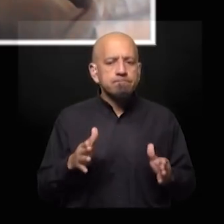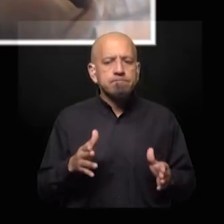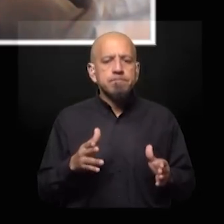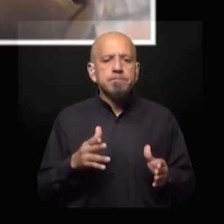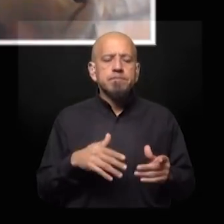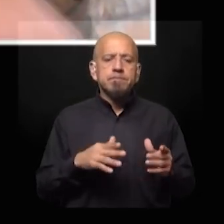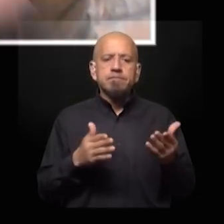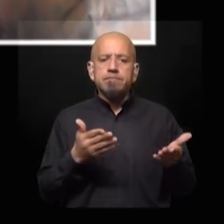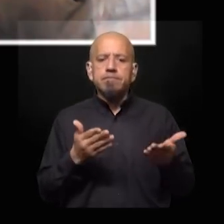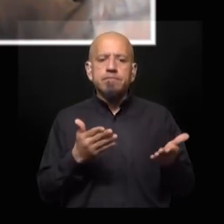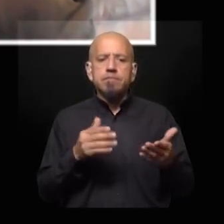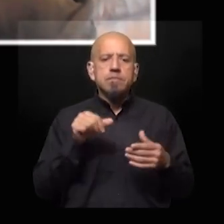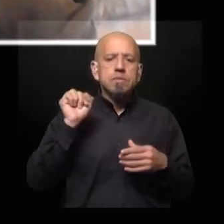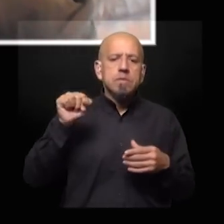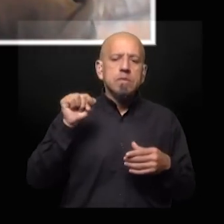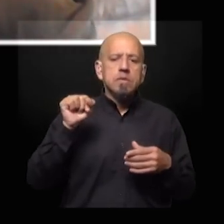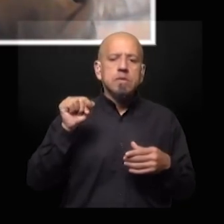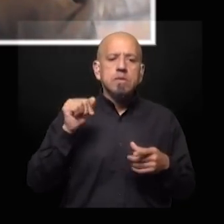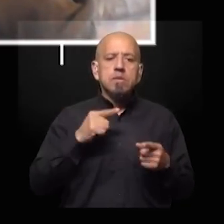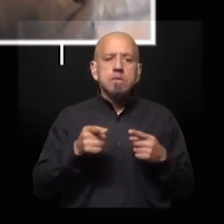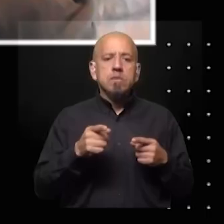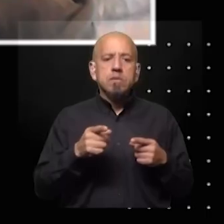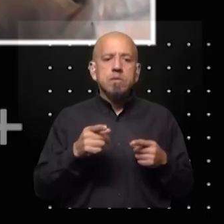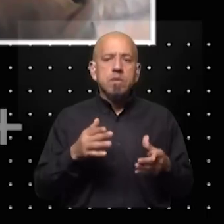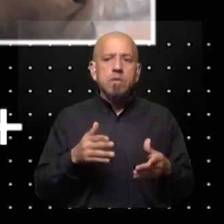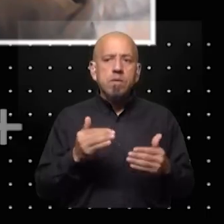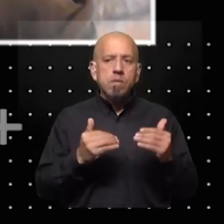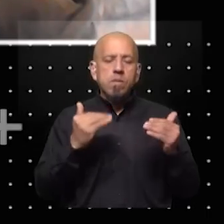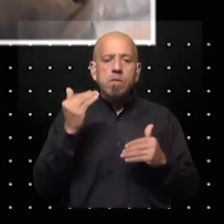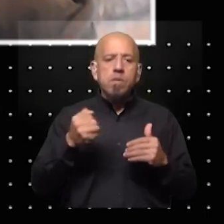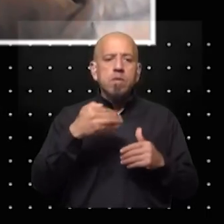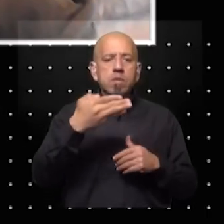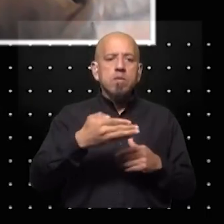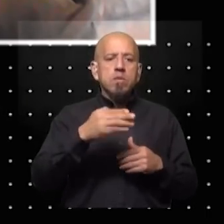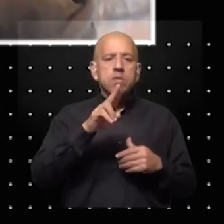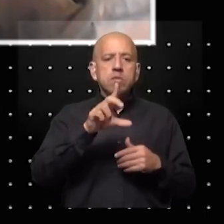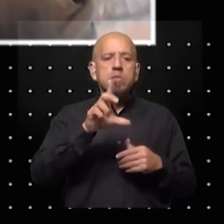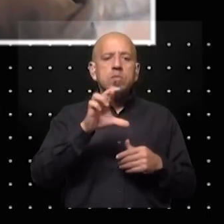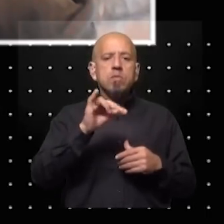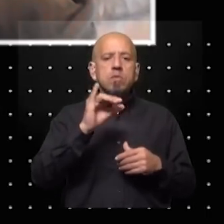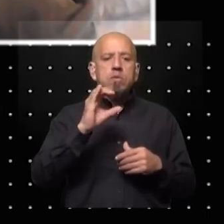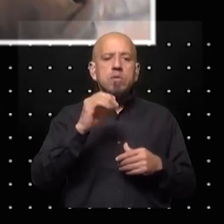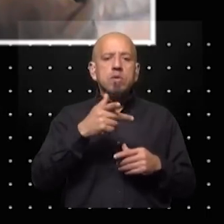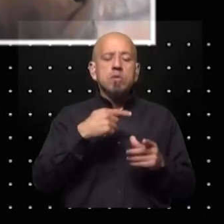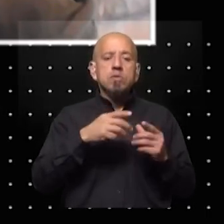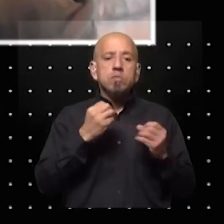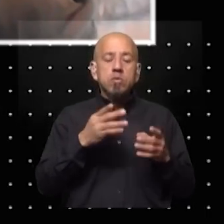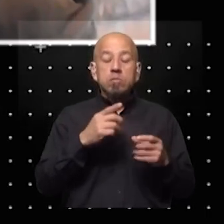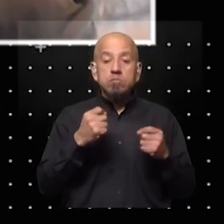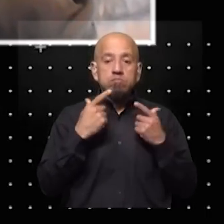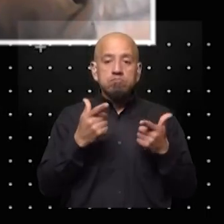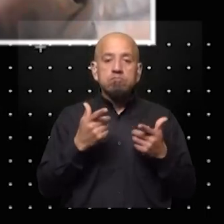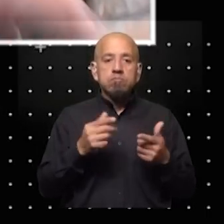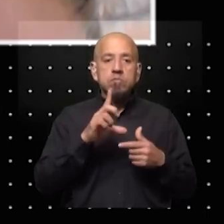son muy creíbles las encuestas pero le dan una ventaja a Bullrich que puede sorprender un poco porque de alguna manera